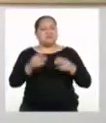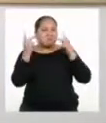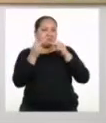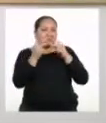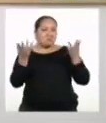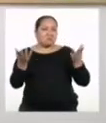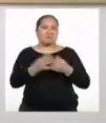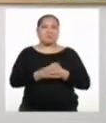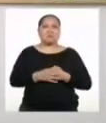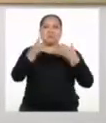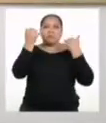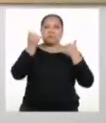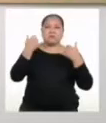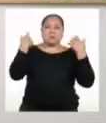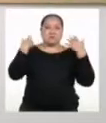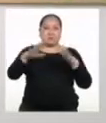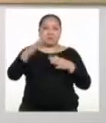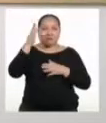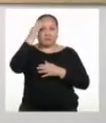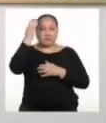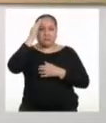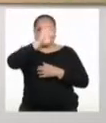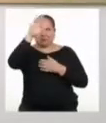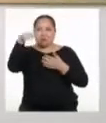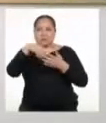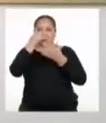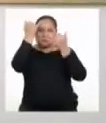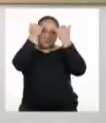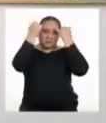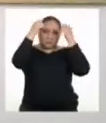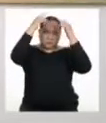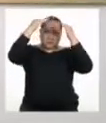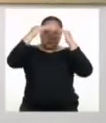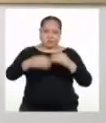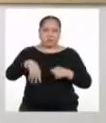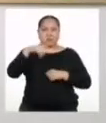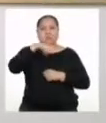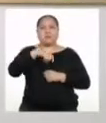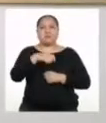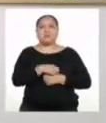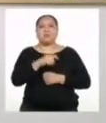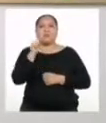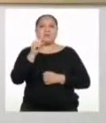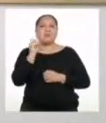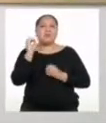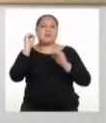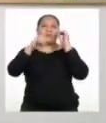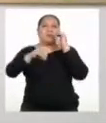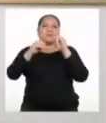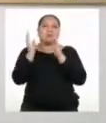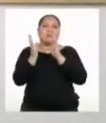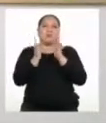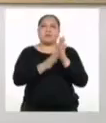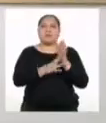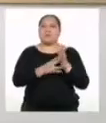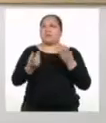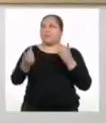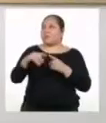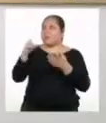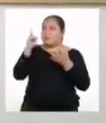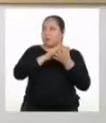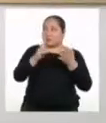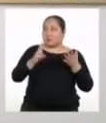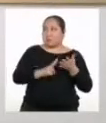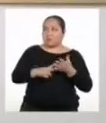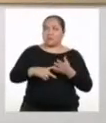Perfecto. Ahora que estamos seguros de que todas las ideas son necesarias, nos corresponde organizarlas, de tal manera que cuando leamos